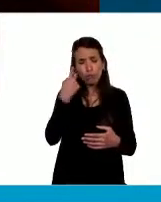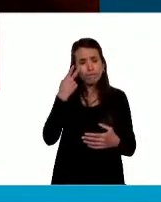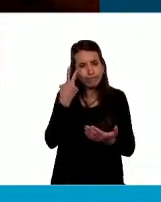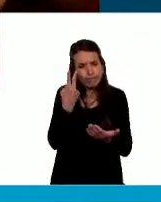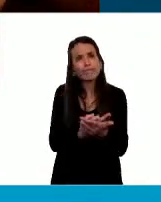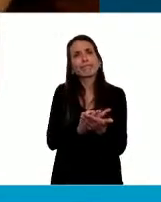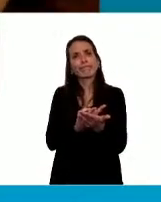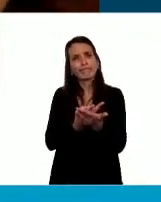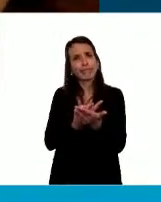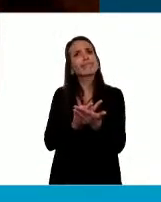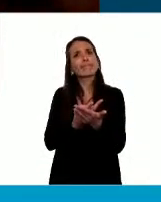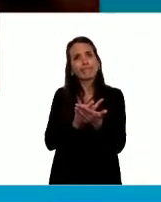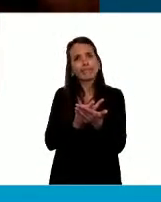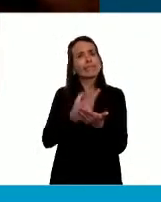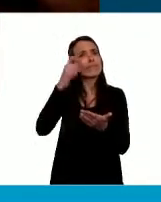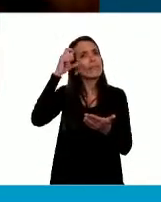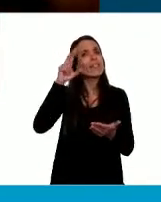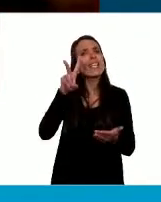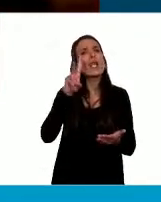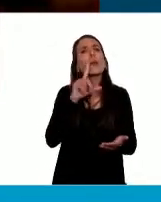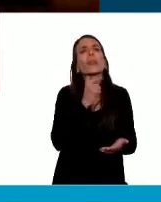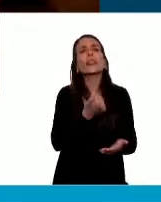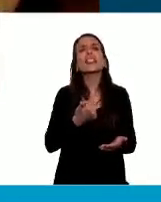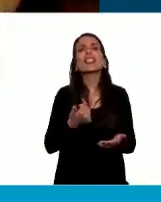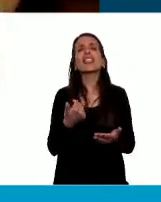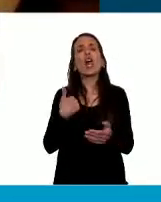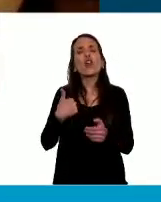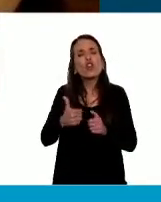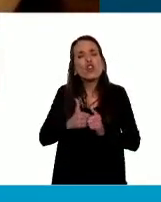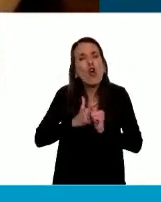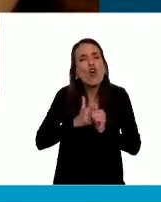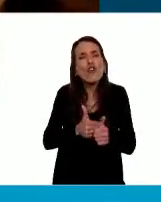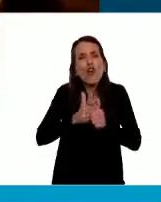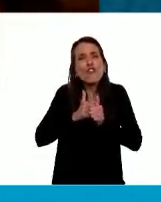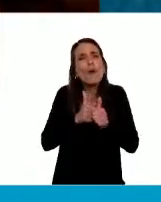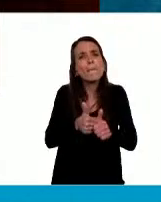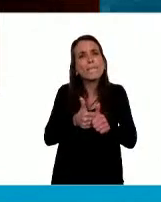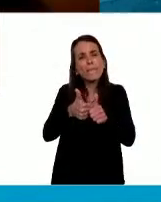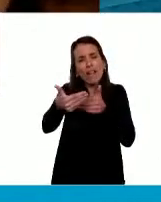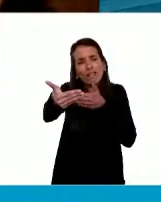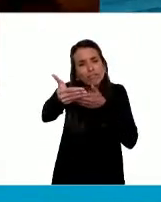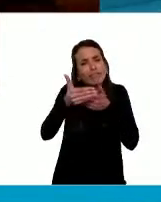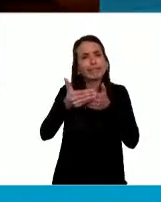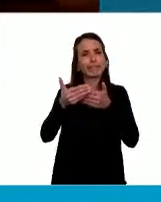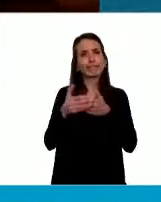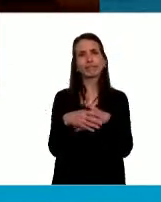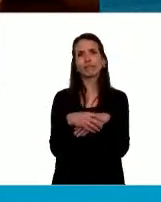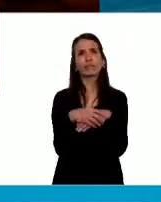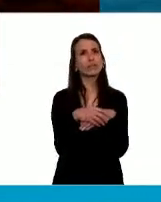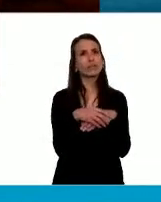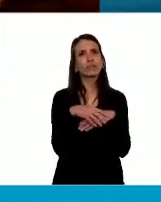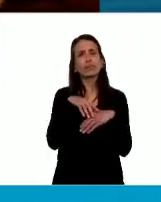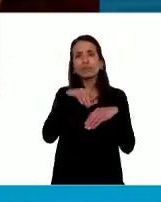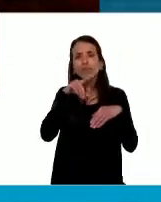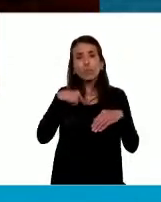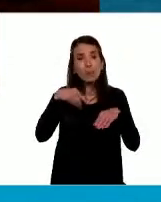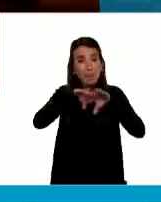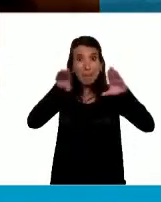Evita nos acompañe más de cerca. Mi mesa de trabajo,